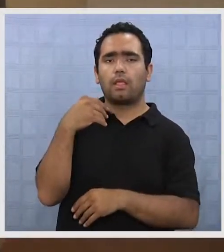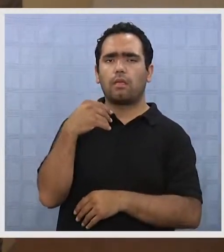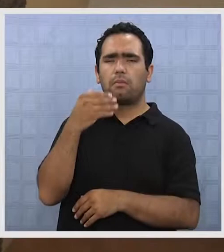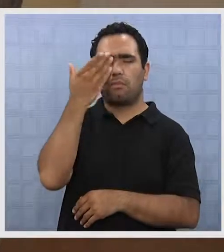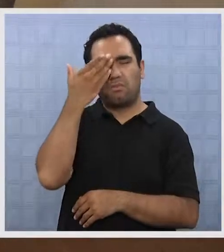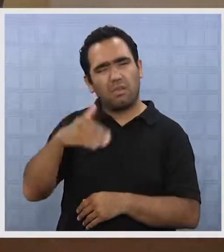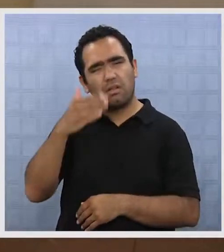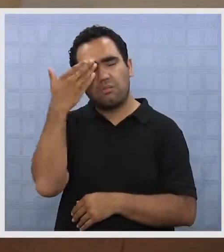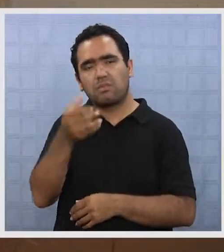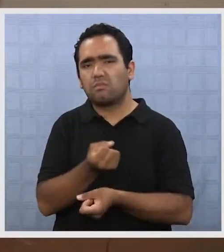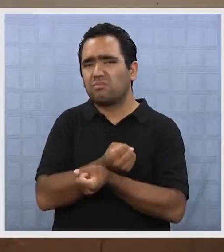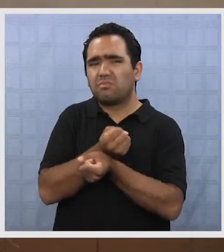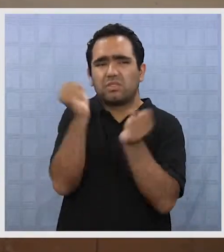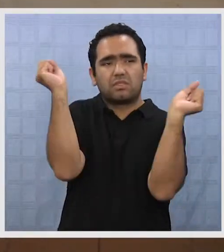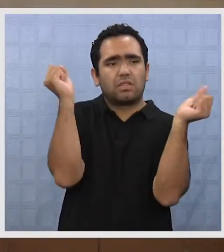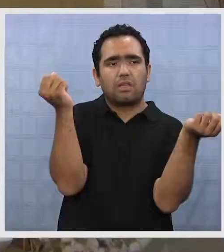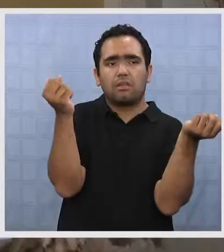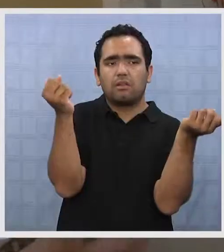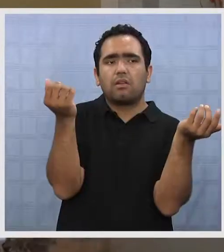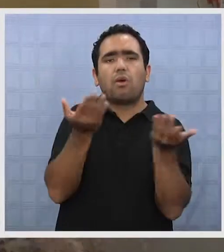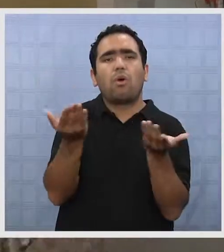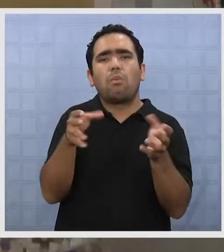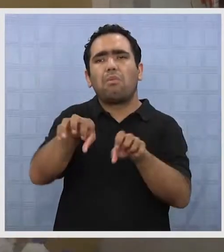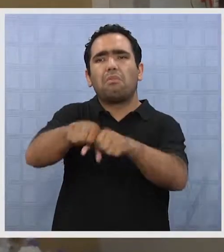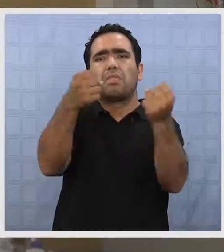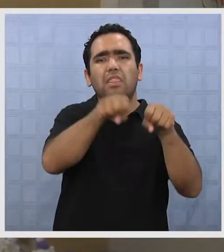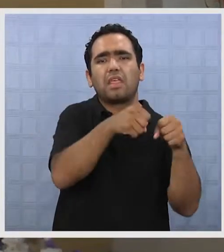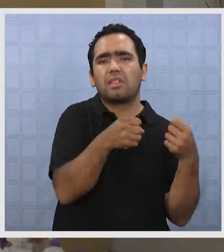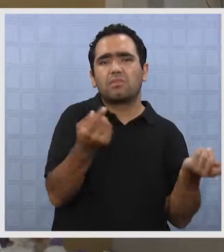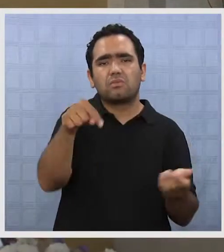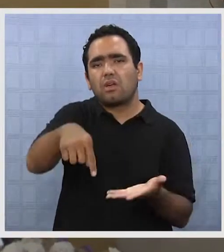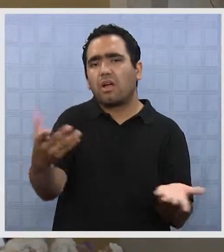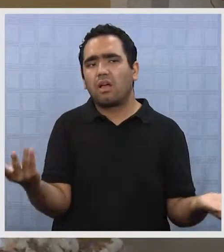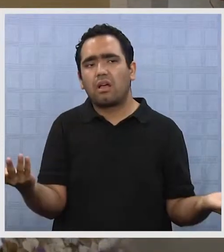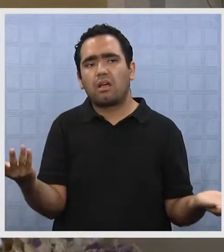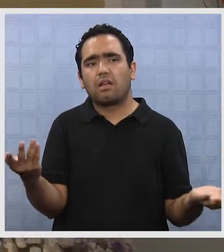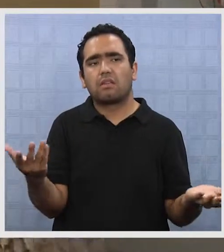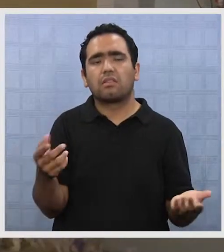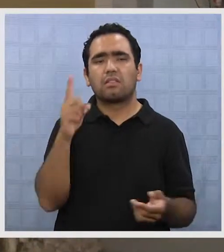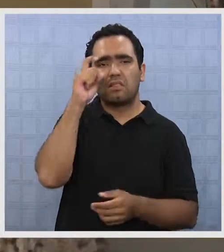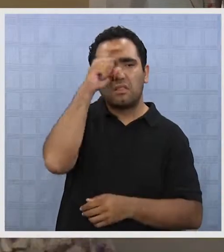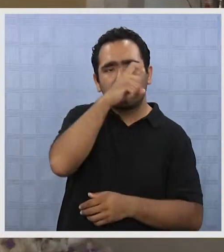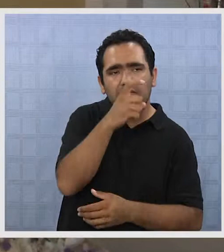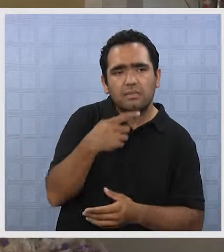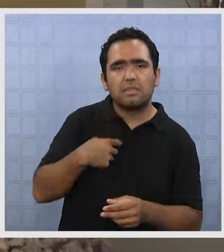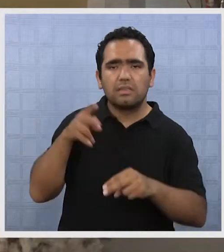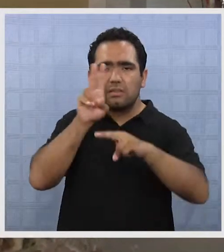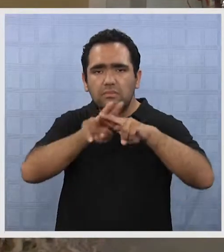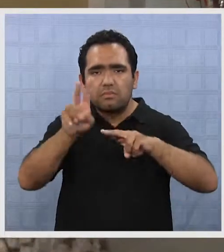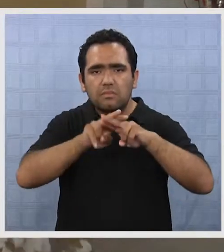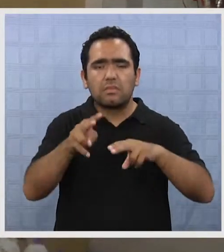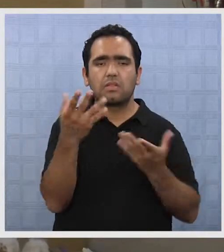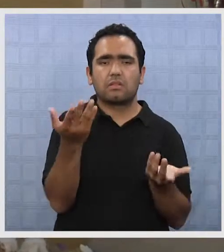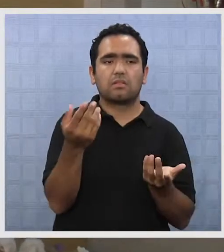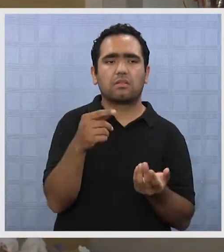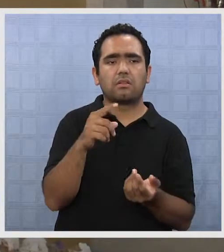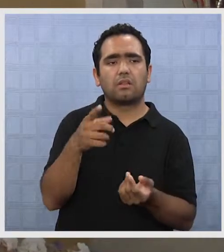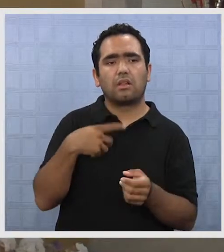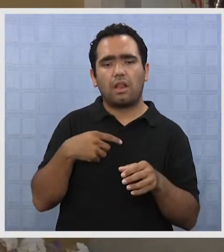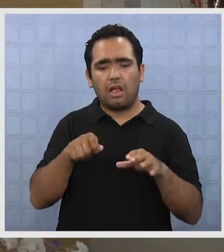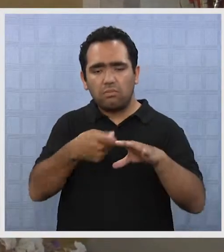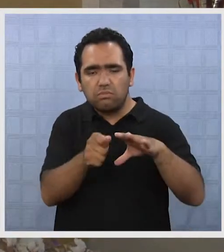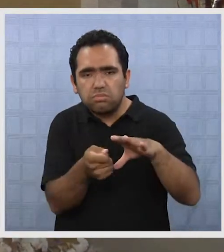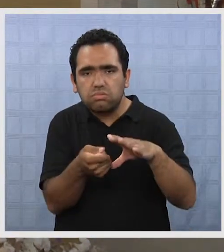terrible, porque no puede ser que vengan a hacer arrojoso acá, ¿cuánto nos cuesta de nuevo para poder arreglar todo de nuevo acá?